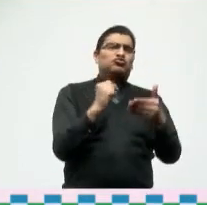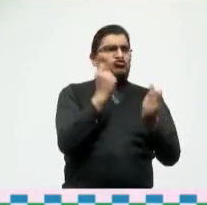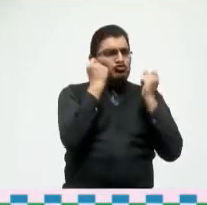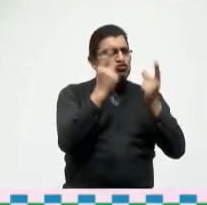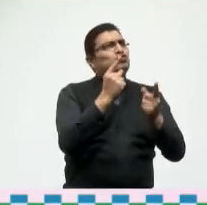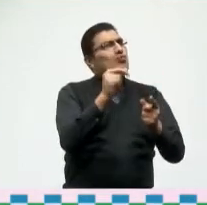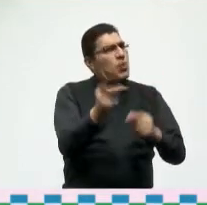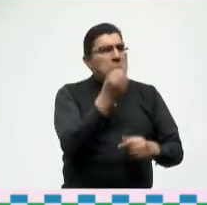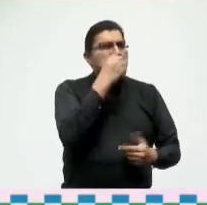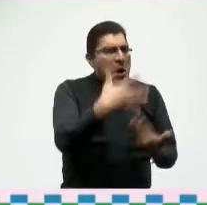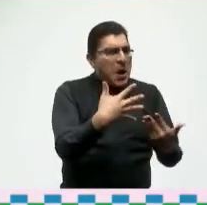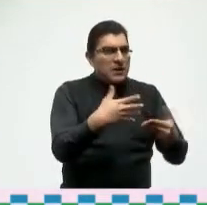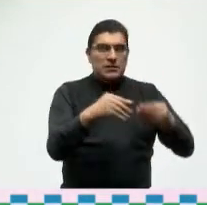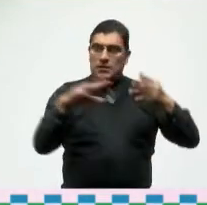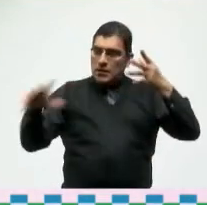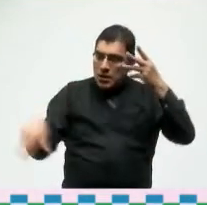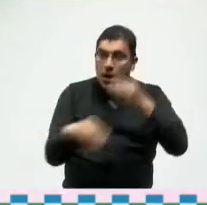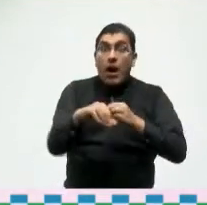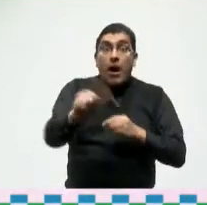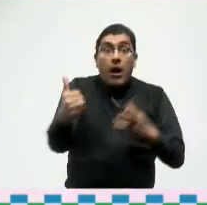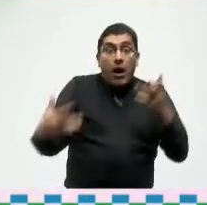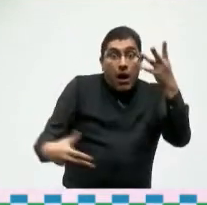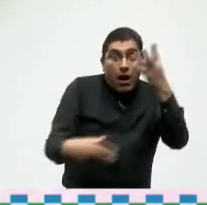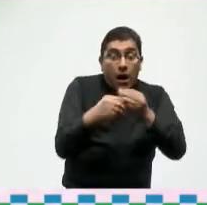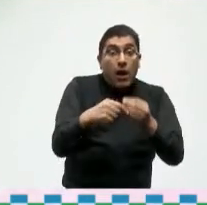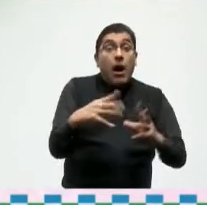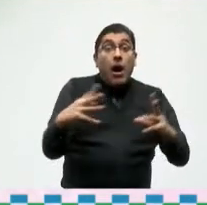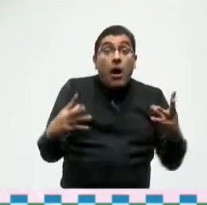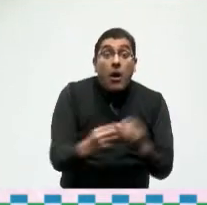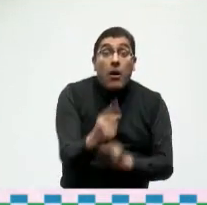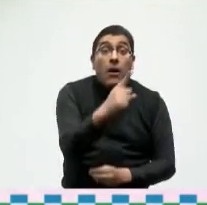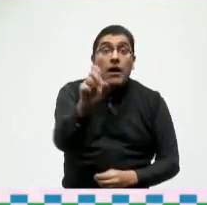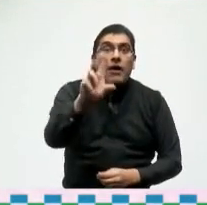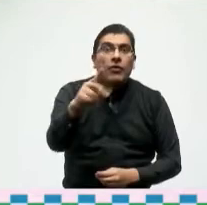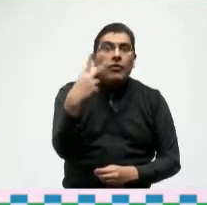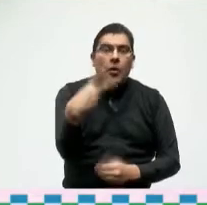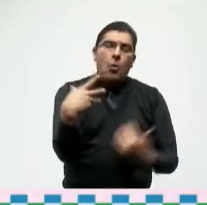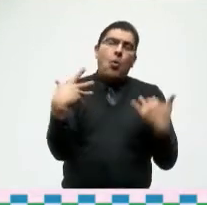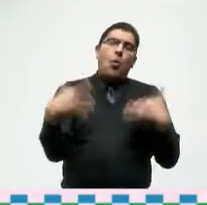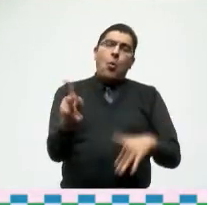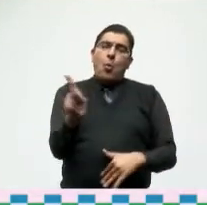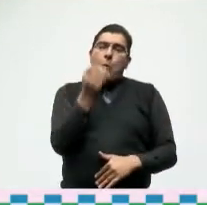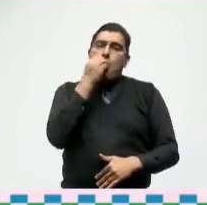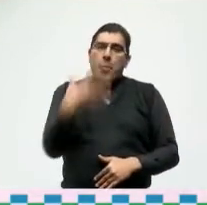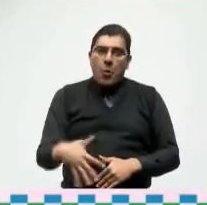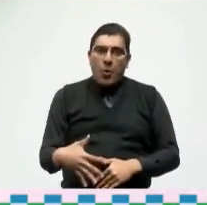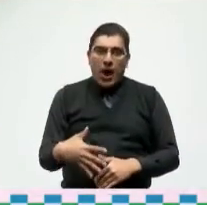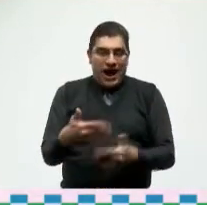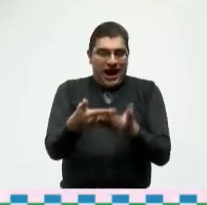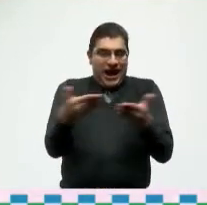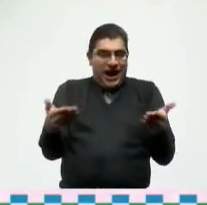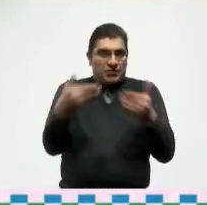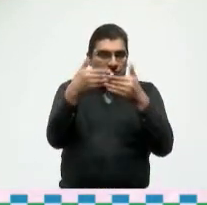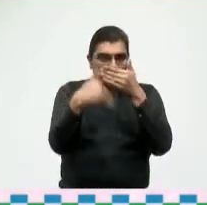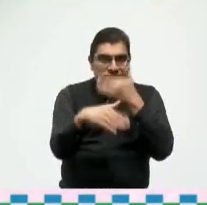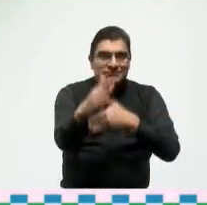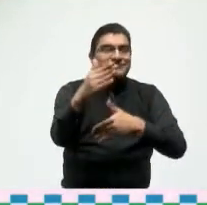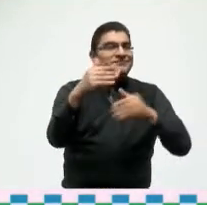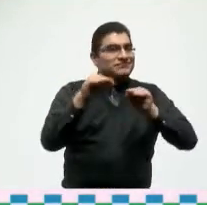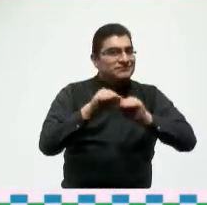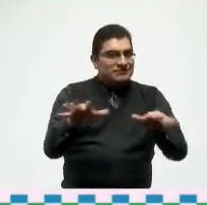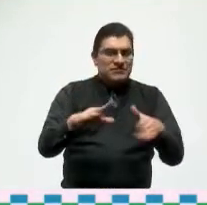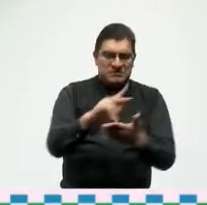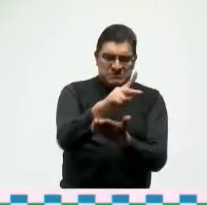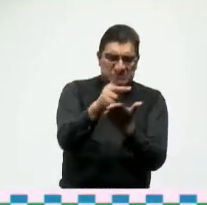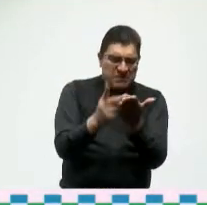denominación con esos 132 pueblos mágicos que se desarrollará se está desarrollando